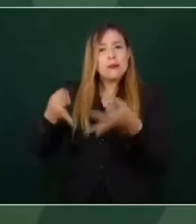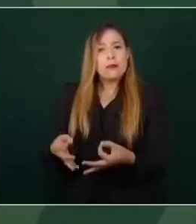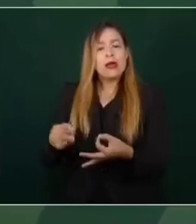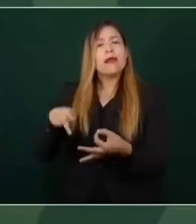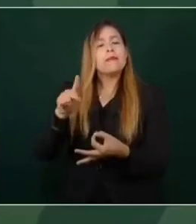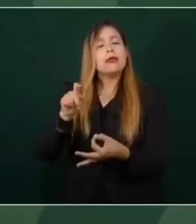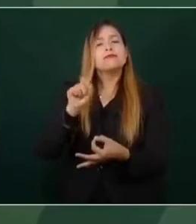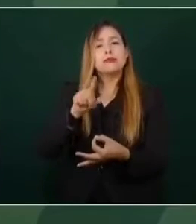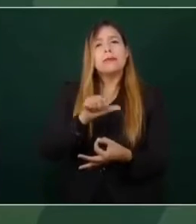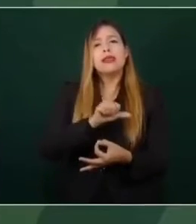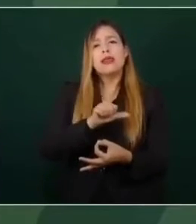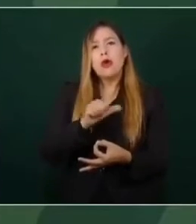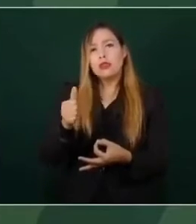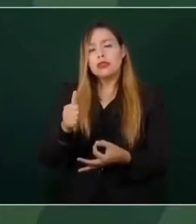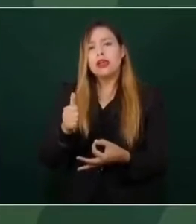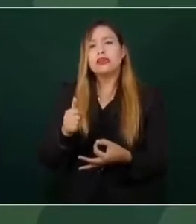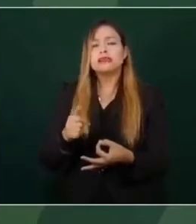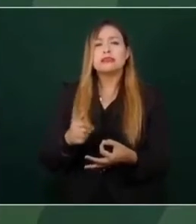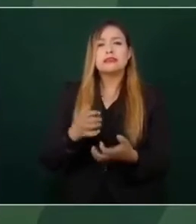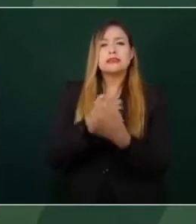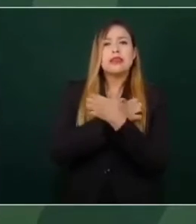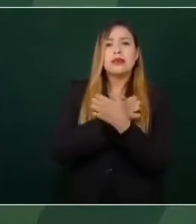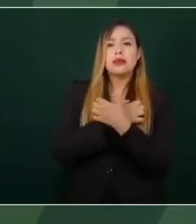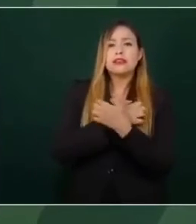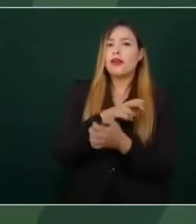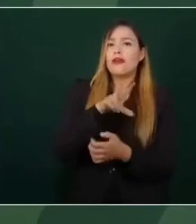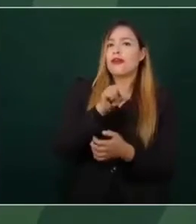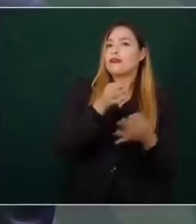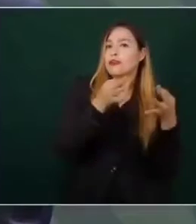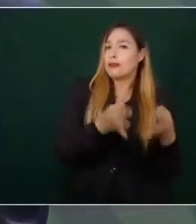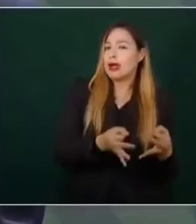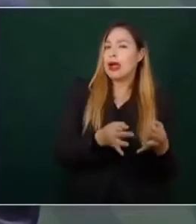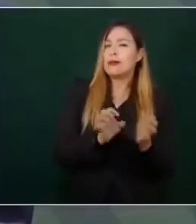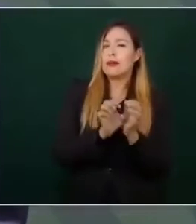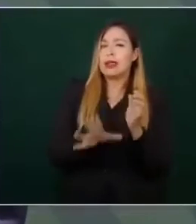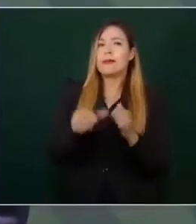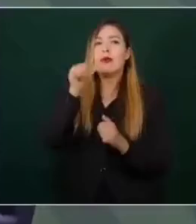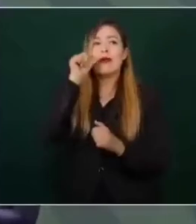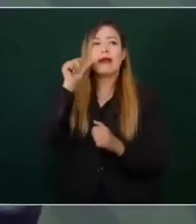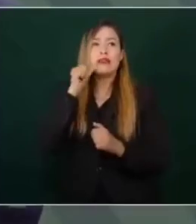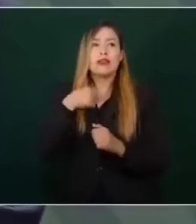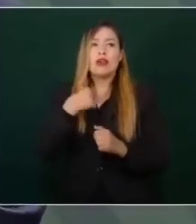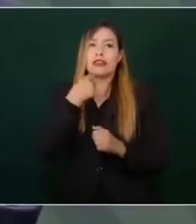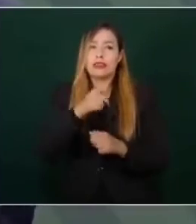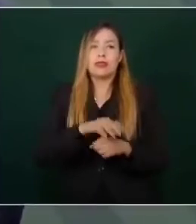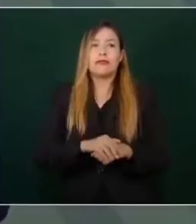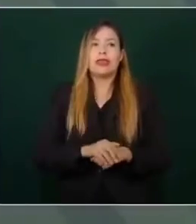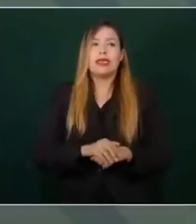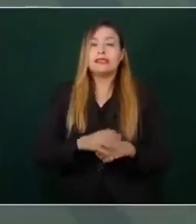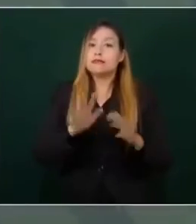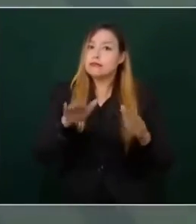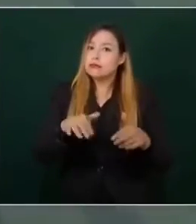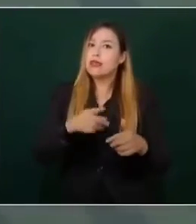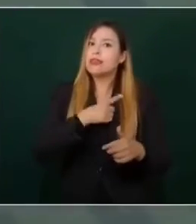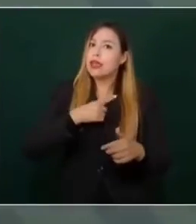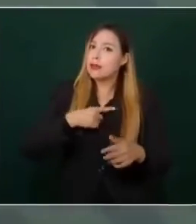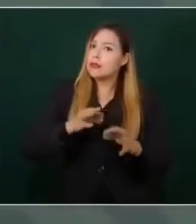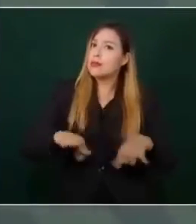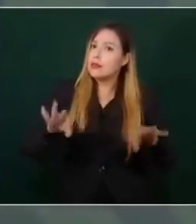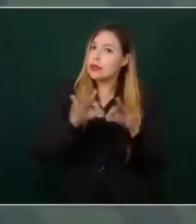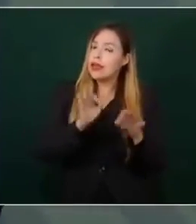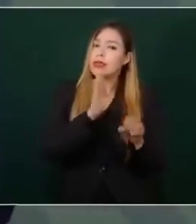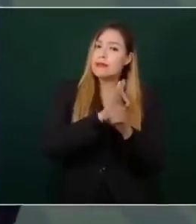Por ejemplo, ayer hablé de que se tenía que proteger la vida también de